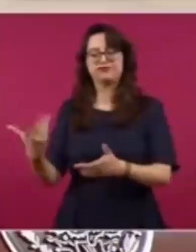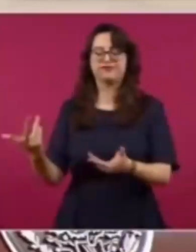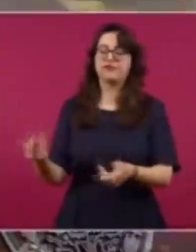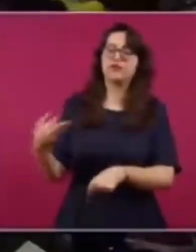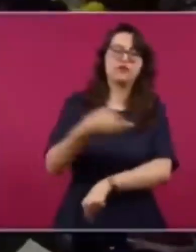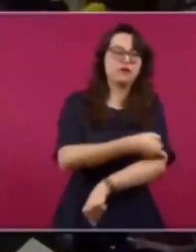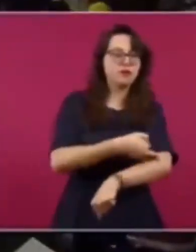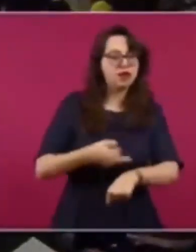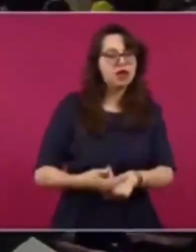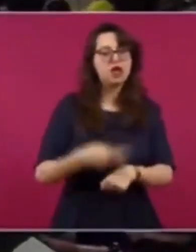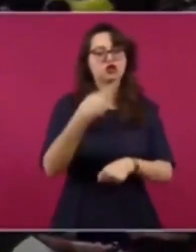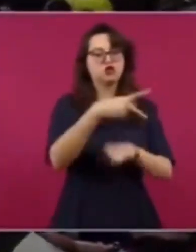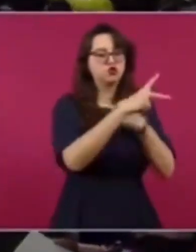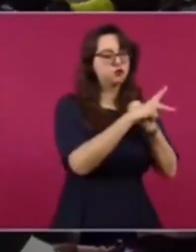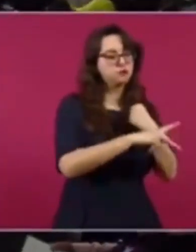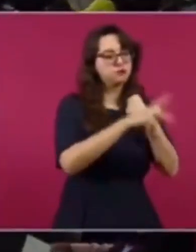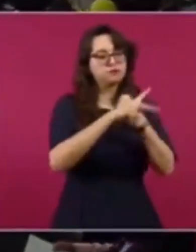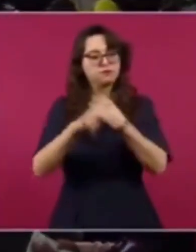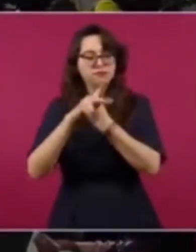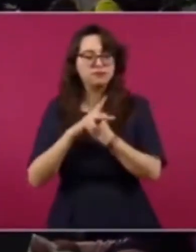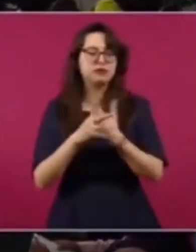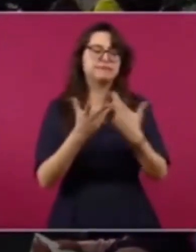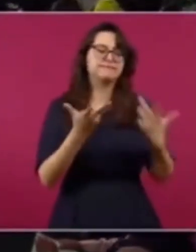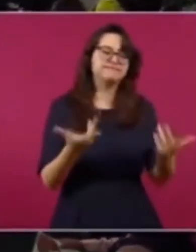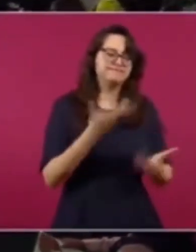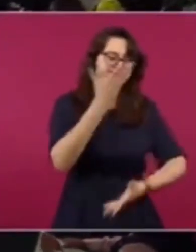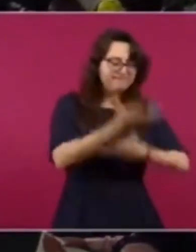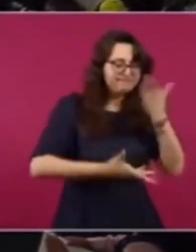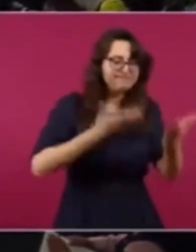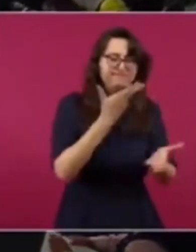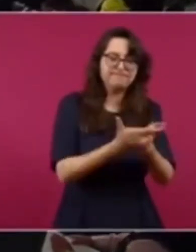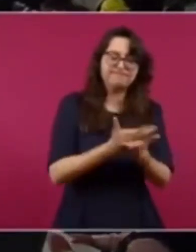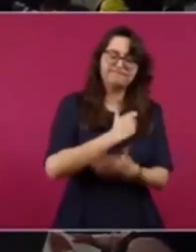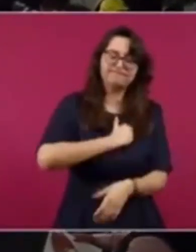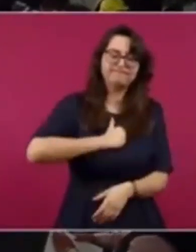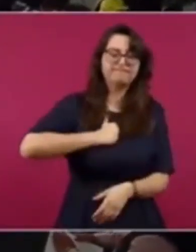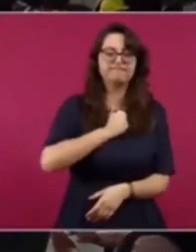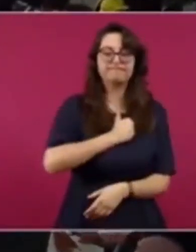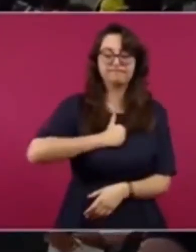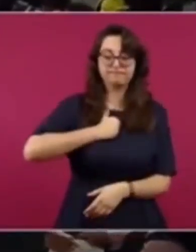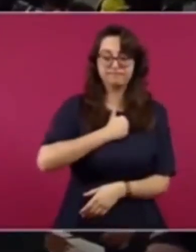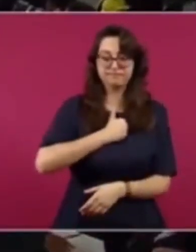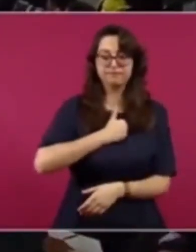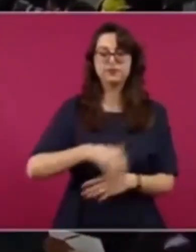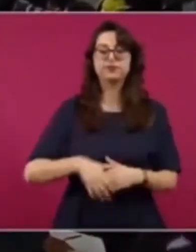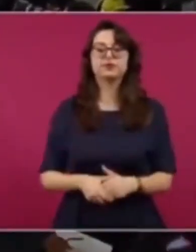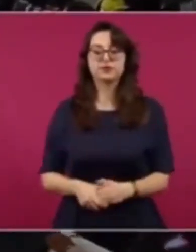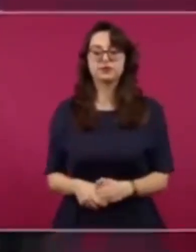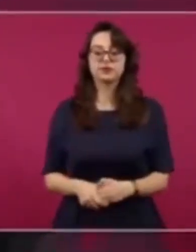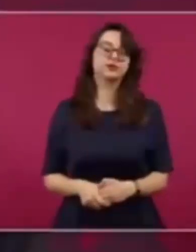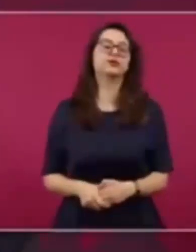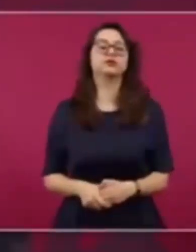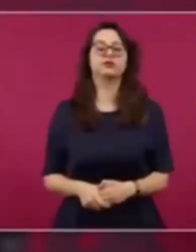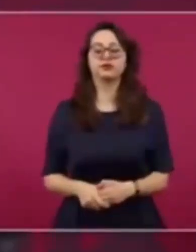Mi más profundo pésame a familiares, a nuestros